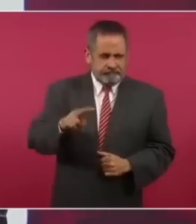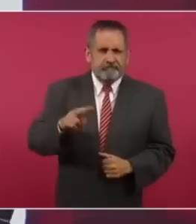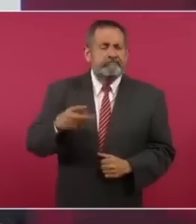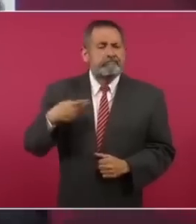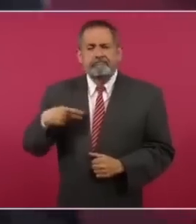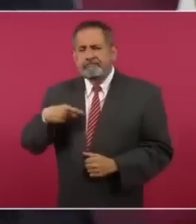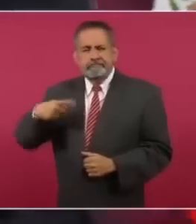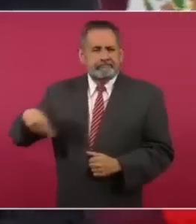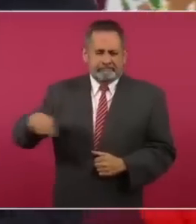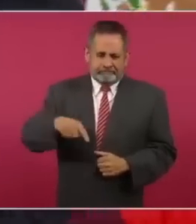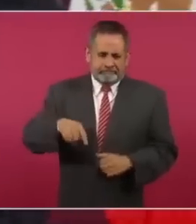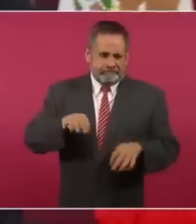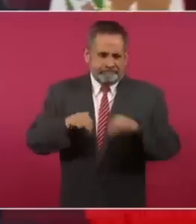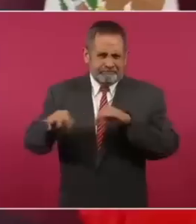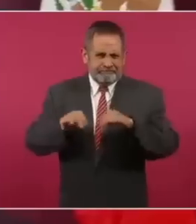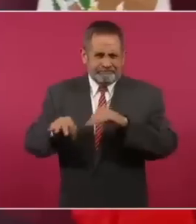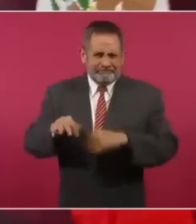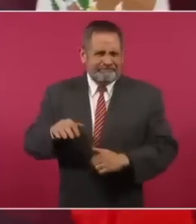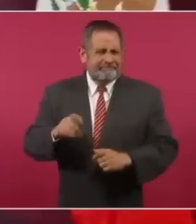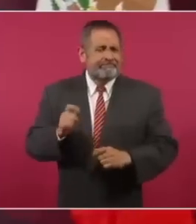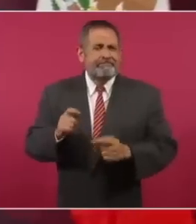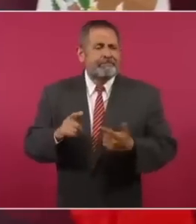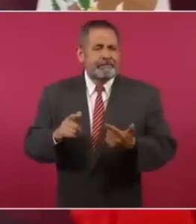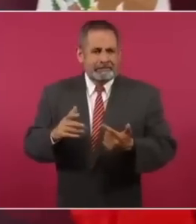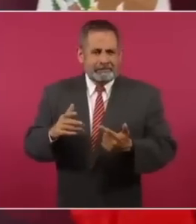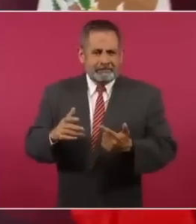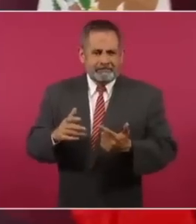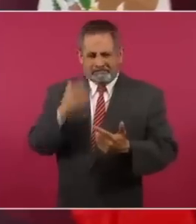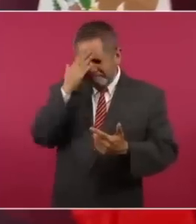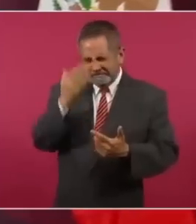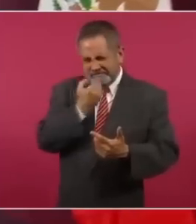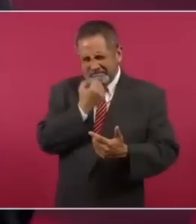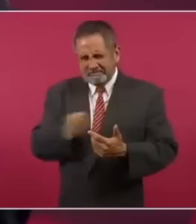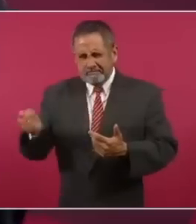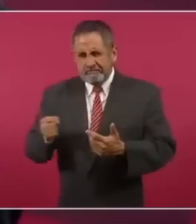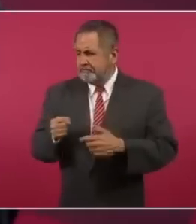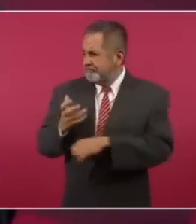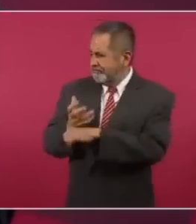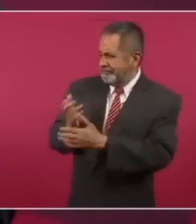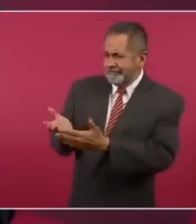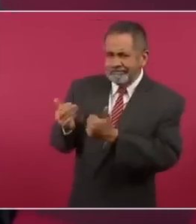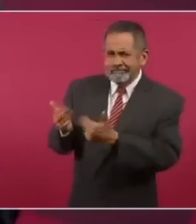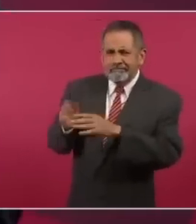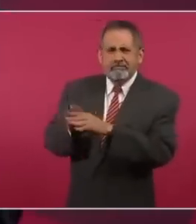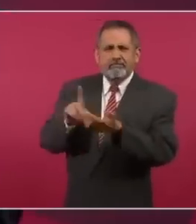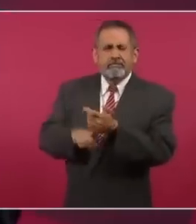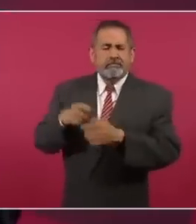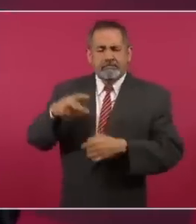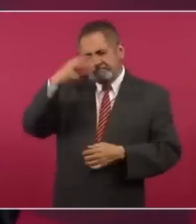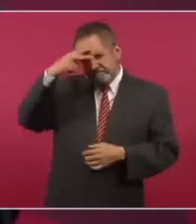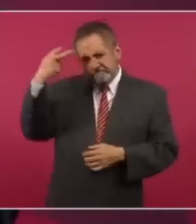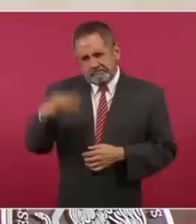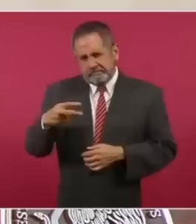deseados en Estados Unidos son nuestros paisanos